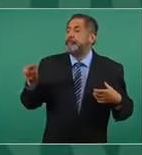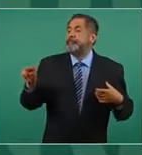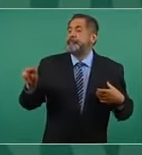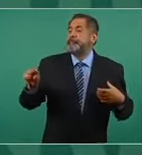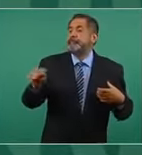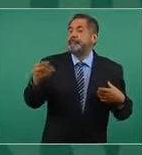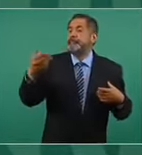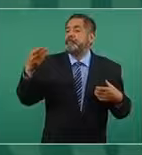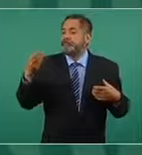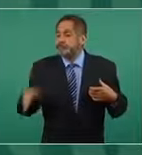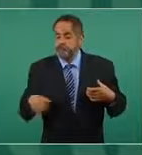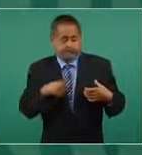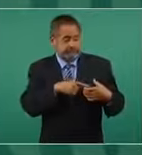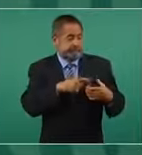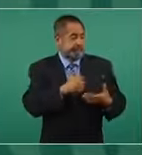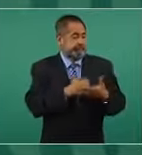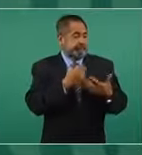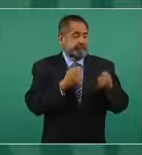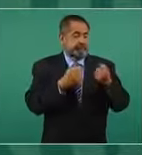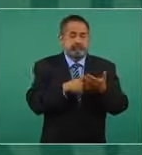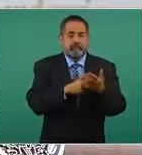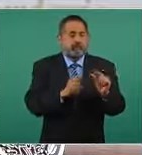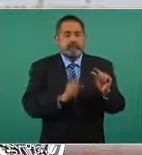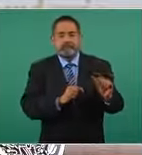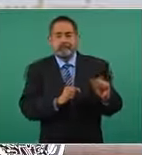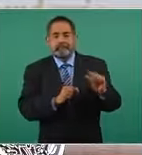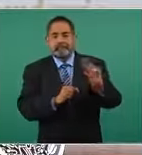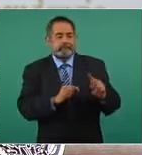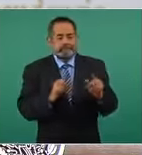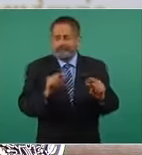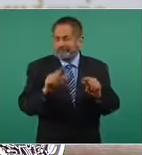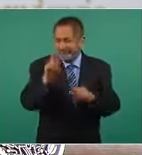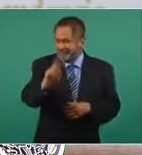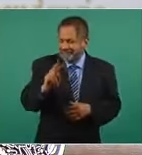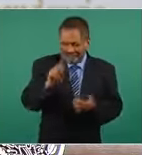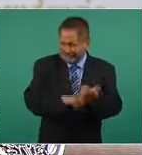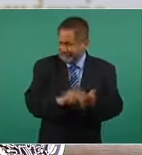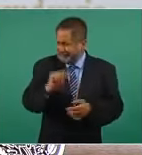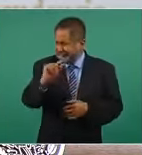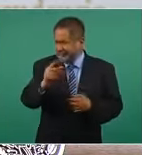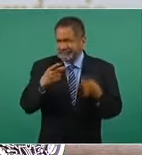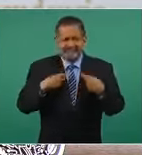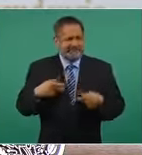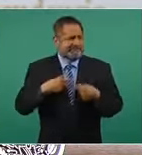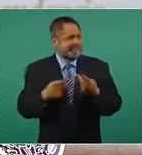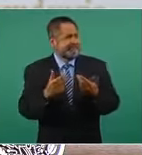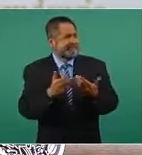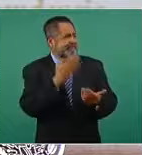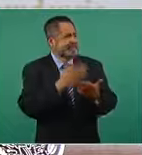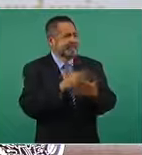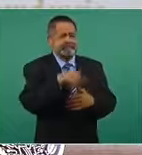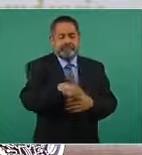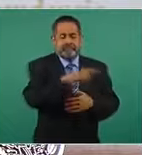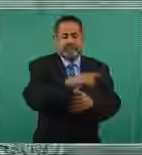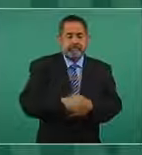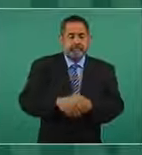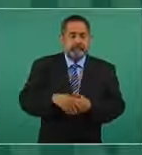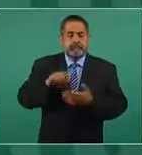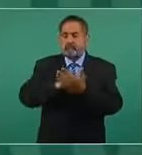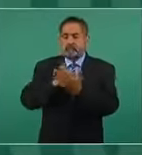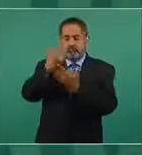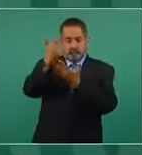pero que no son muchos, aquí lo he dicho, de un padrón de